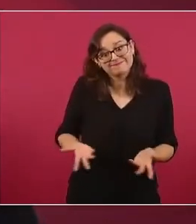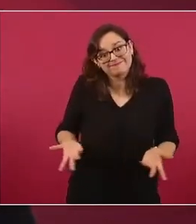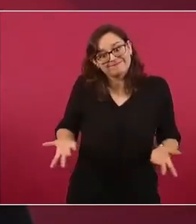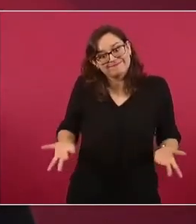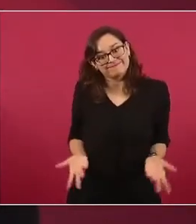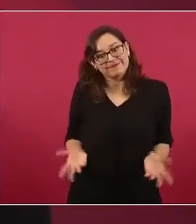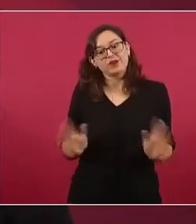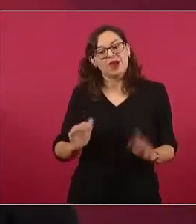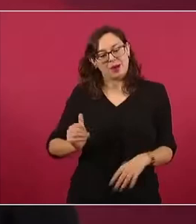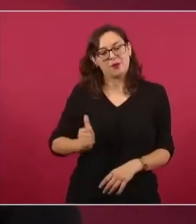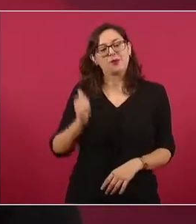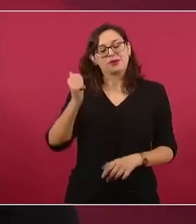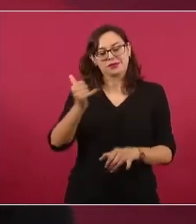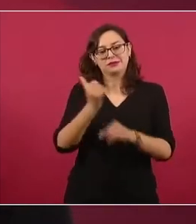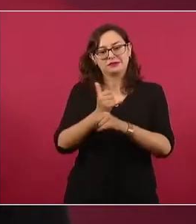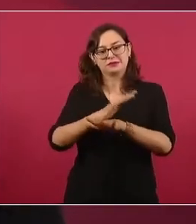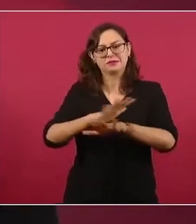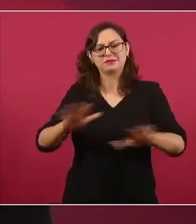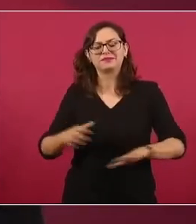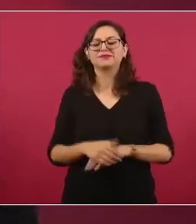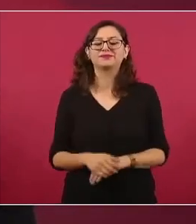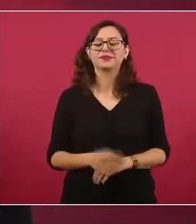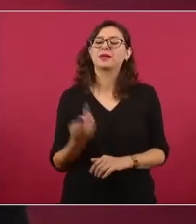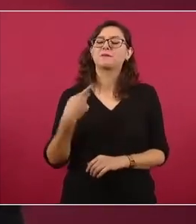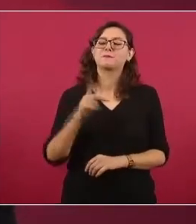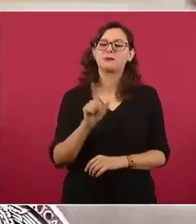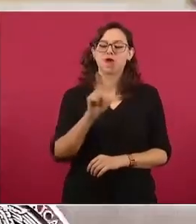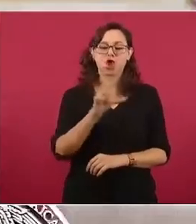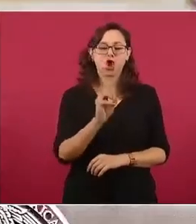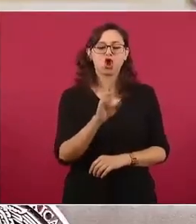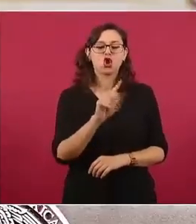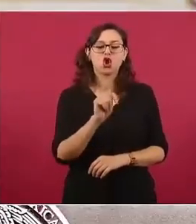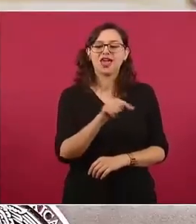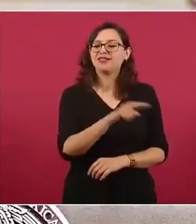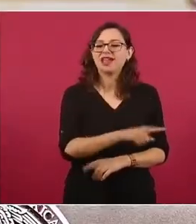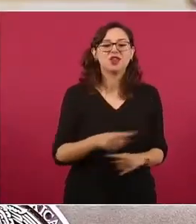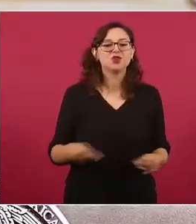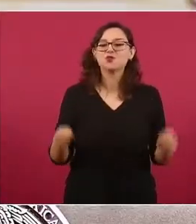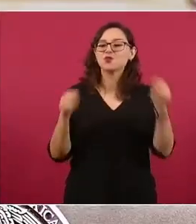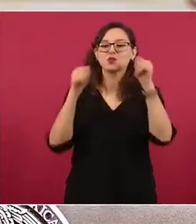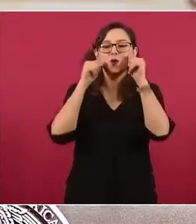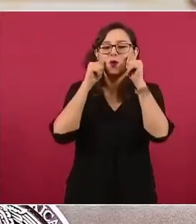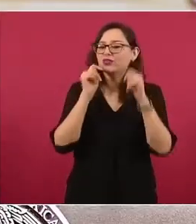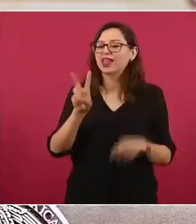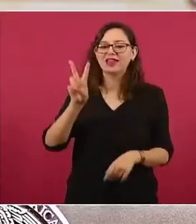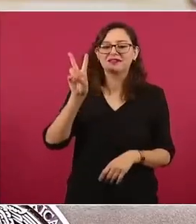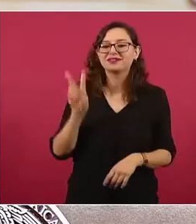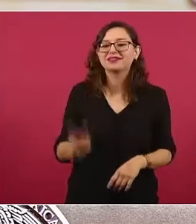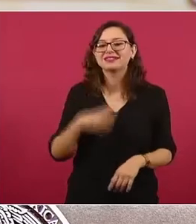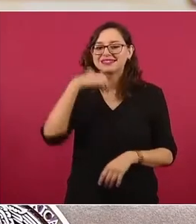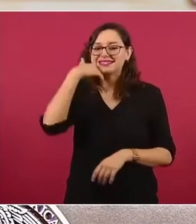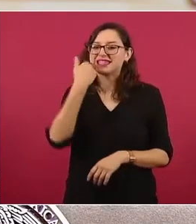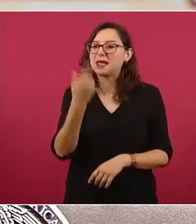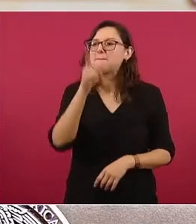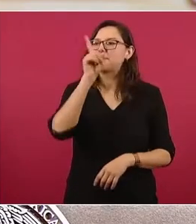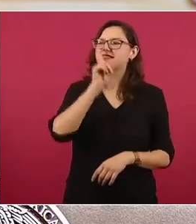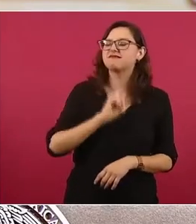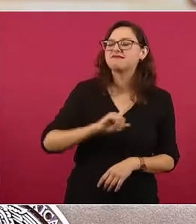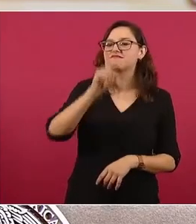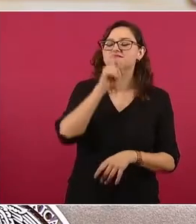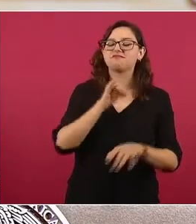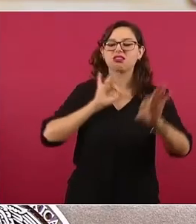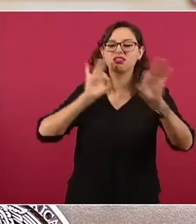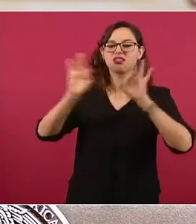Loret ya no le preocupa la verdad, sino ver la manera de golpear al gobierno y confundir a la opinión pública.